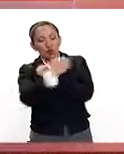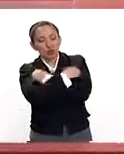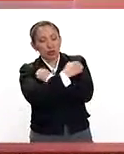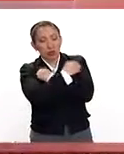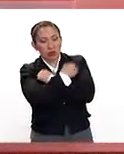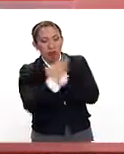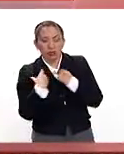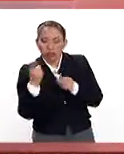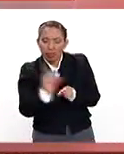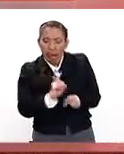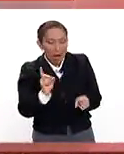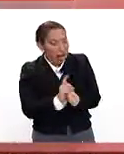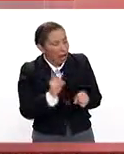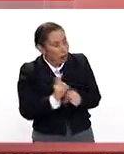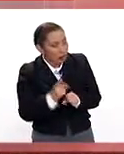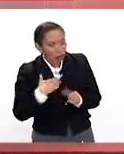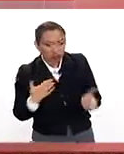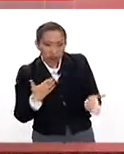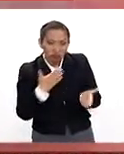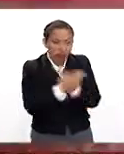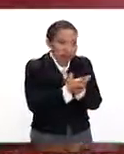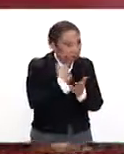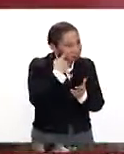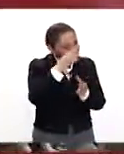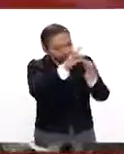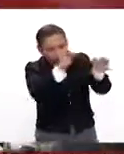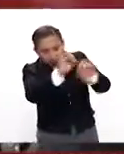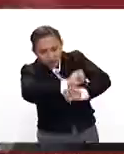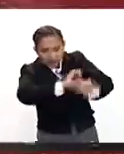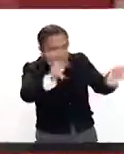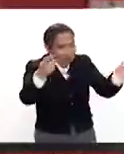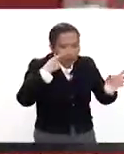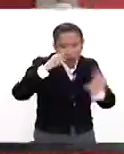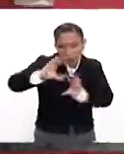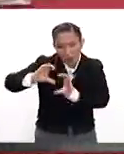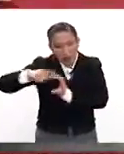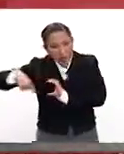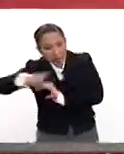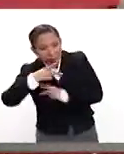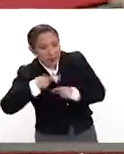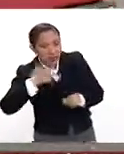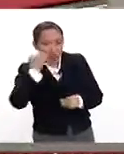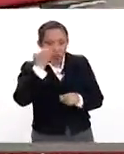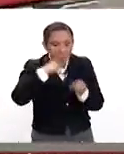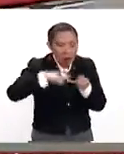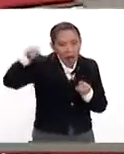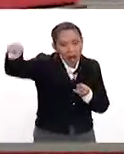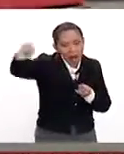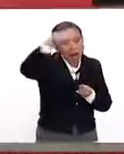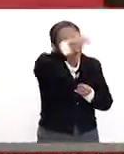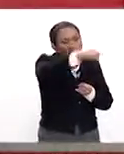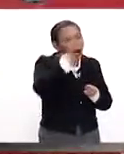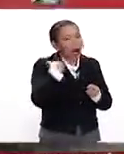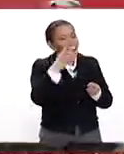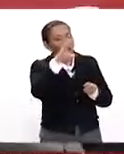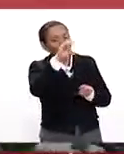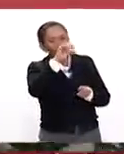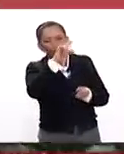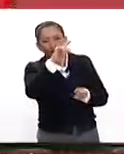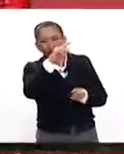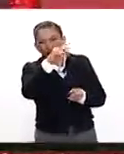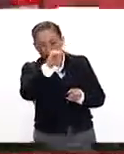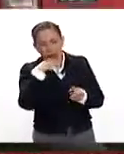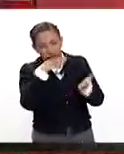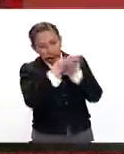trabaja diariamente, llevamos la prevención, la protección civil a las escuelas, a las medidas habitacionales, y